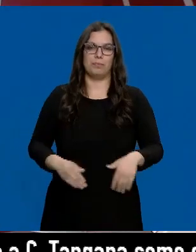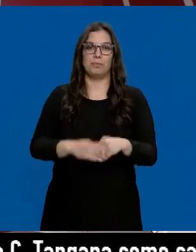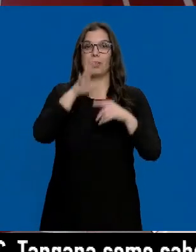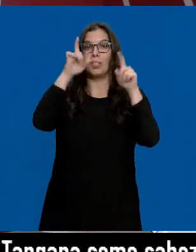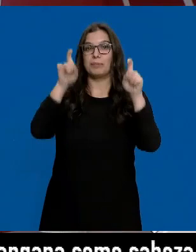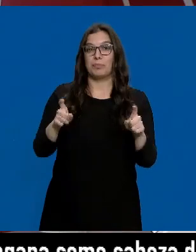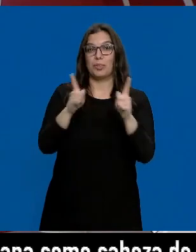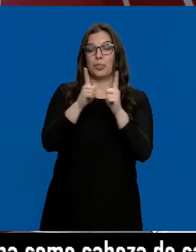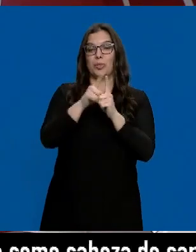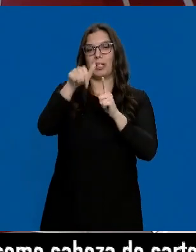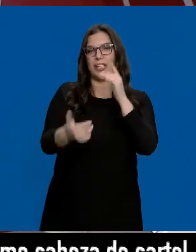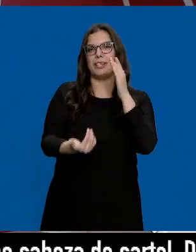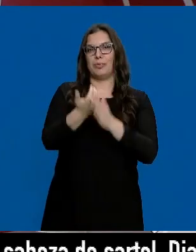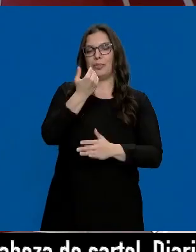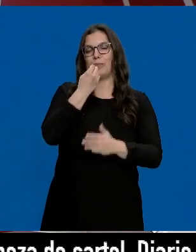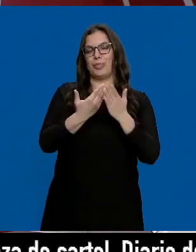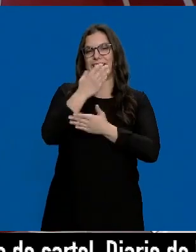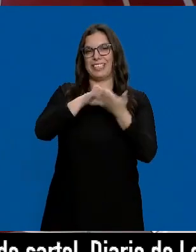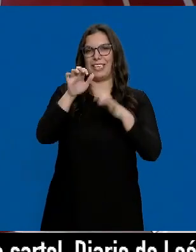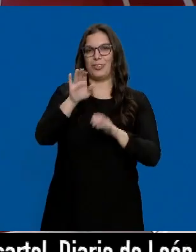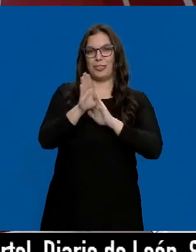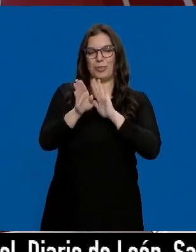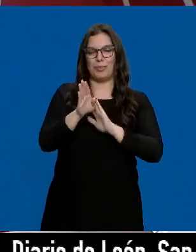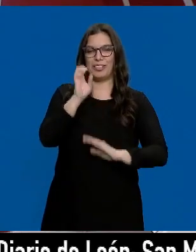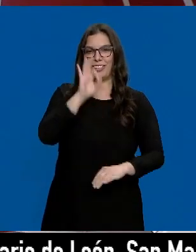Hacemos una pausa, seguimos aquí en Buenos Días Castilla y León. Hasta ahora.